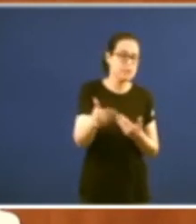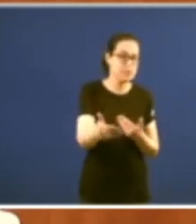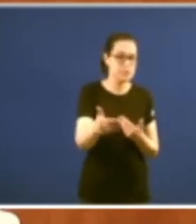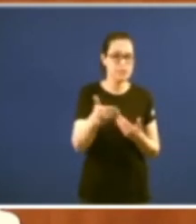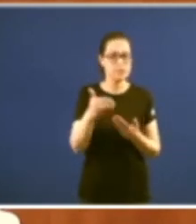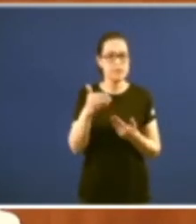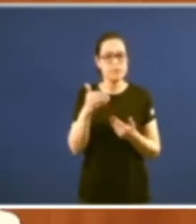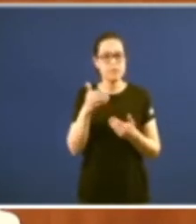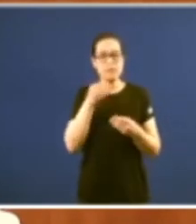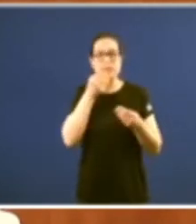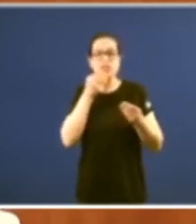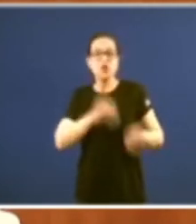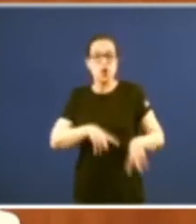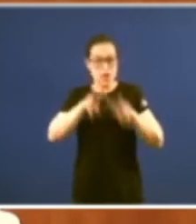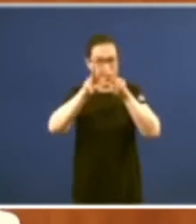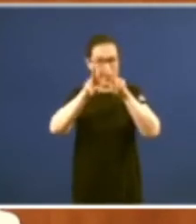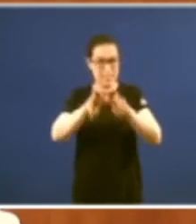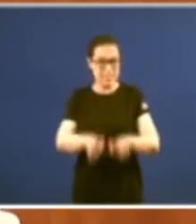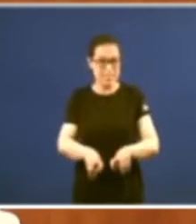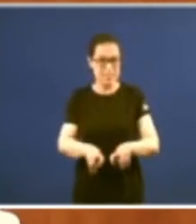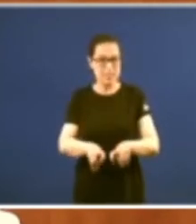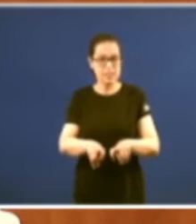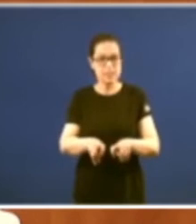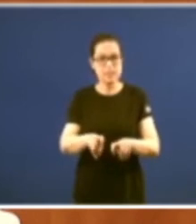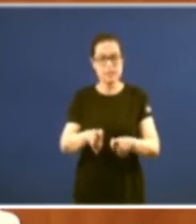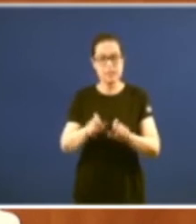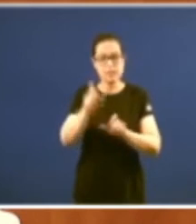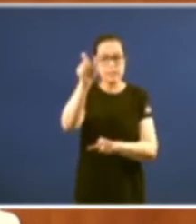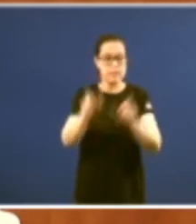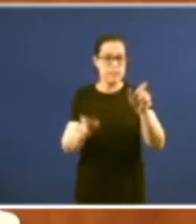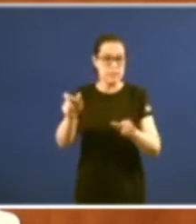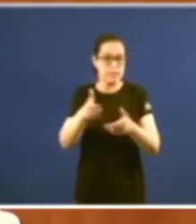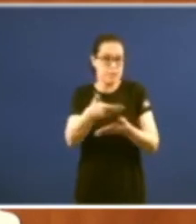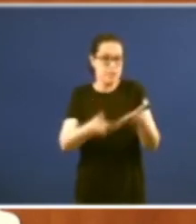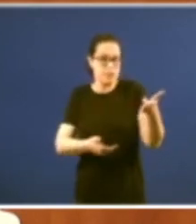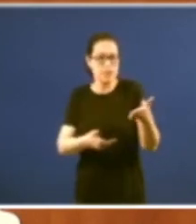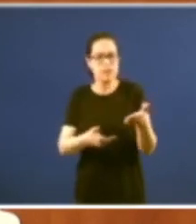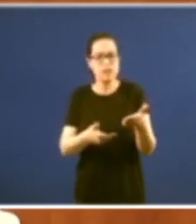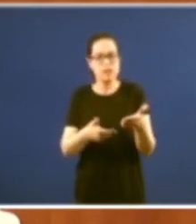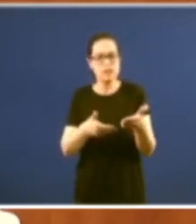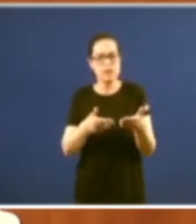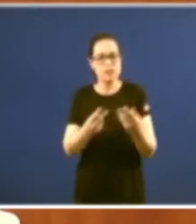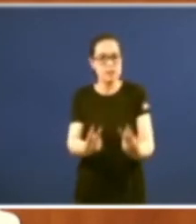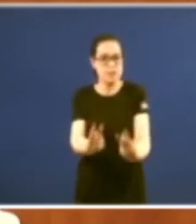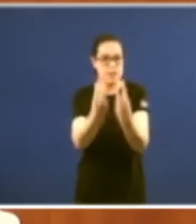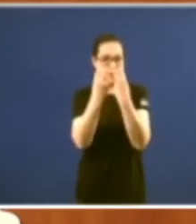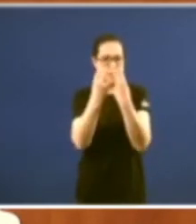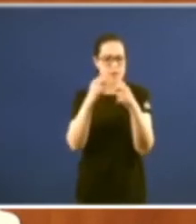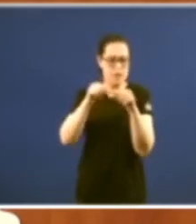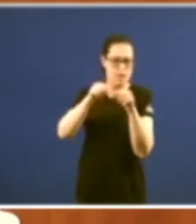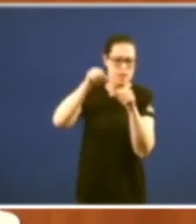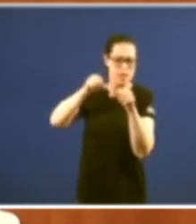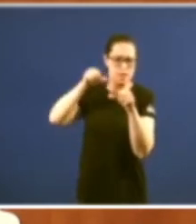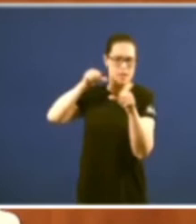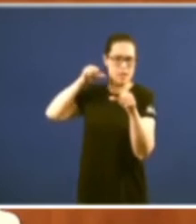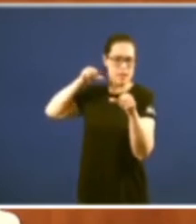están xa a vivir nas hemerotecas dos xornais non poderán analizar tamén o que fixemos mal